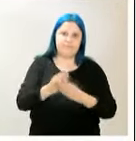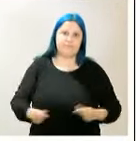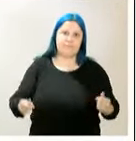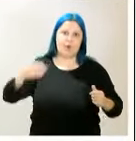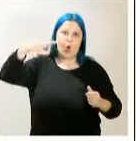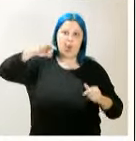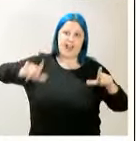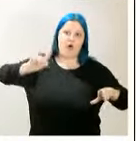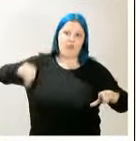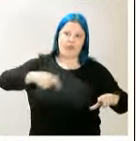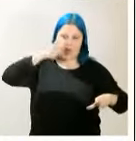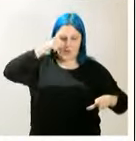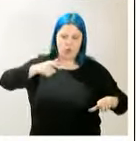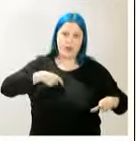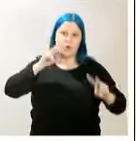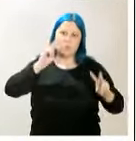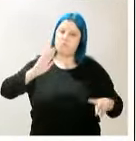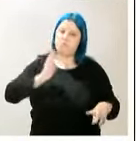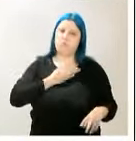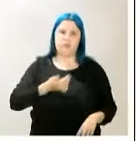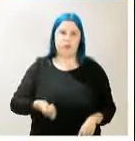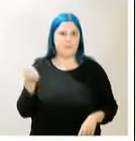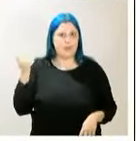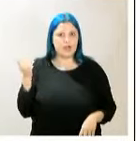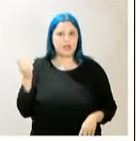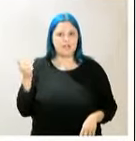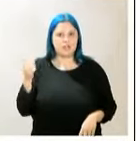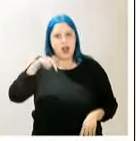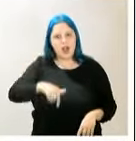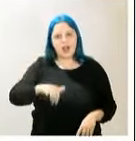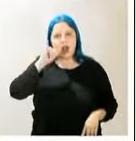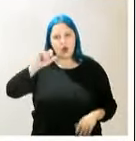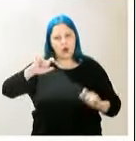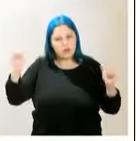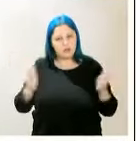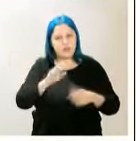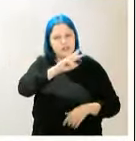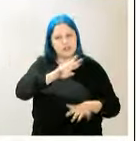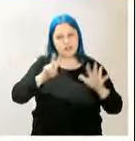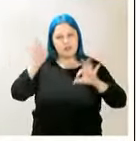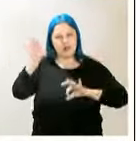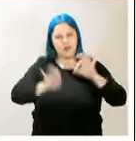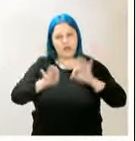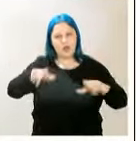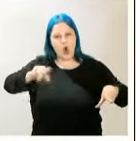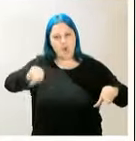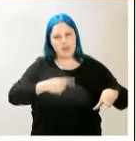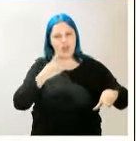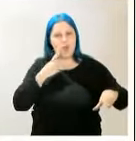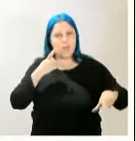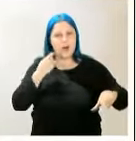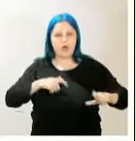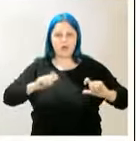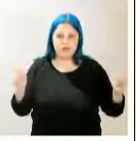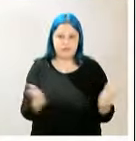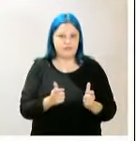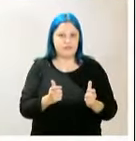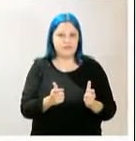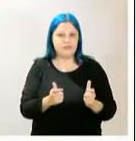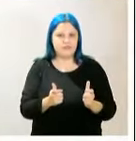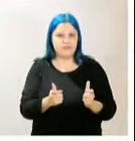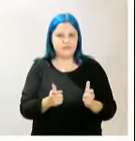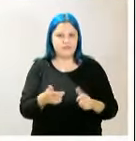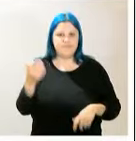oficina de su pueblo. Solo en La Rioja se han reducido un 37% las oficinas bancarias, de 497 en 2008